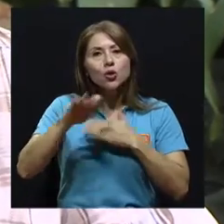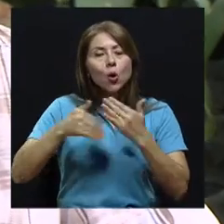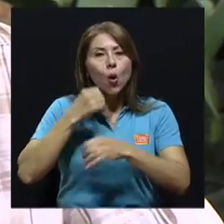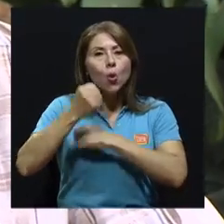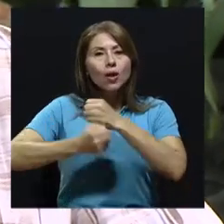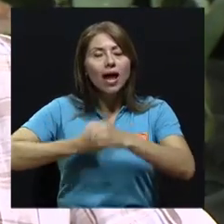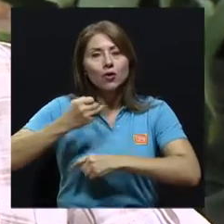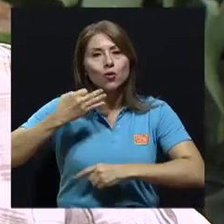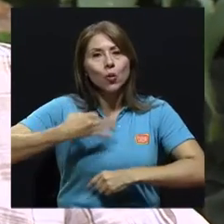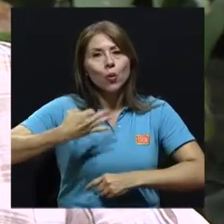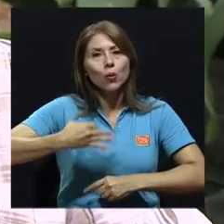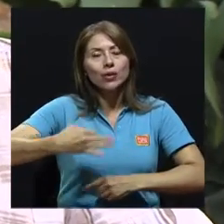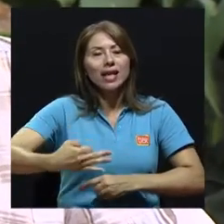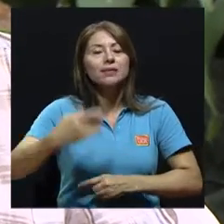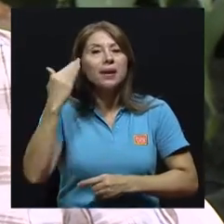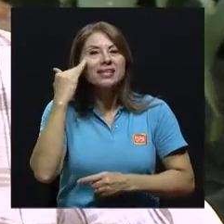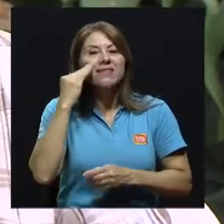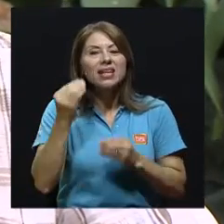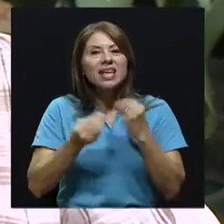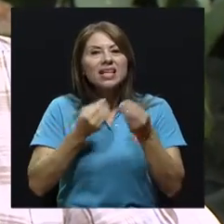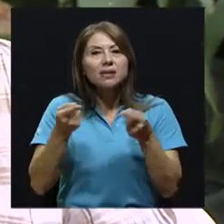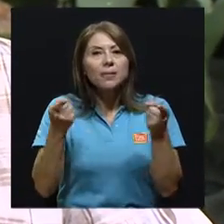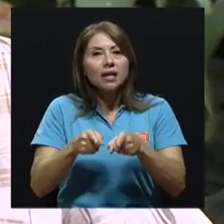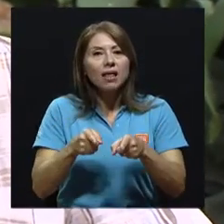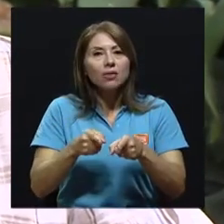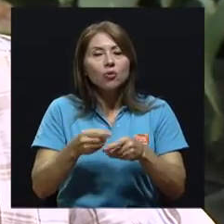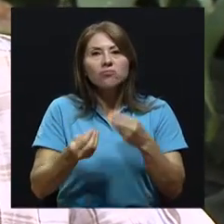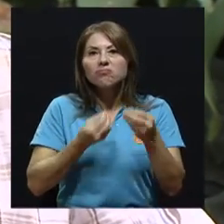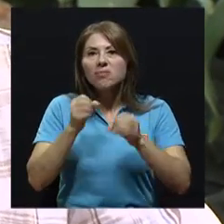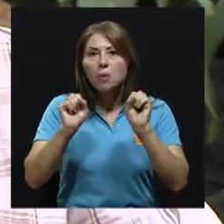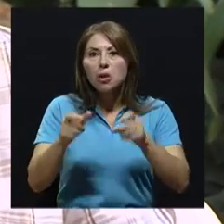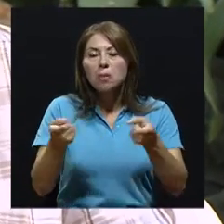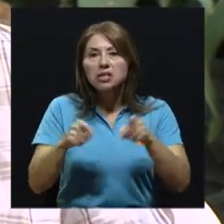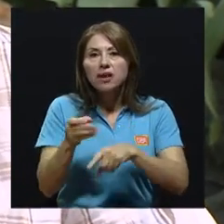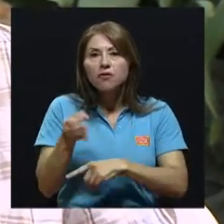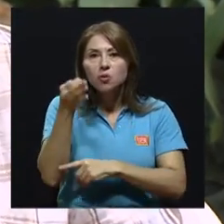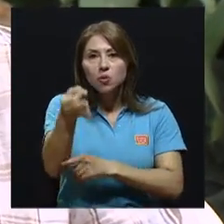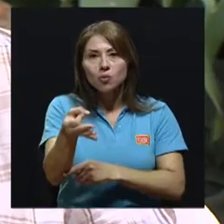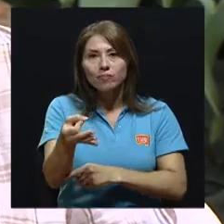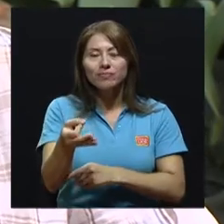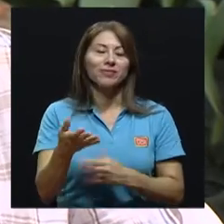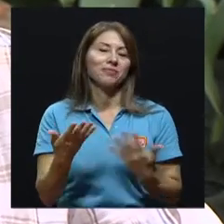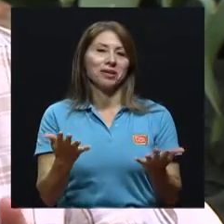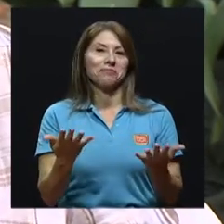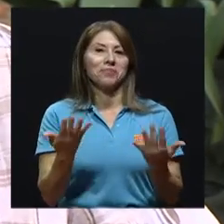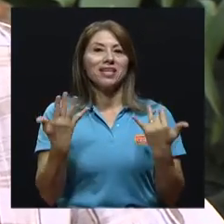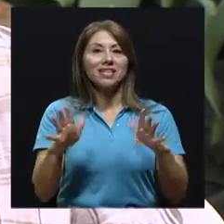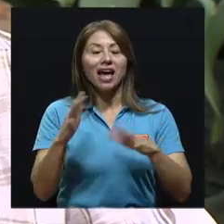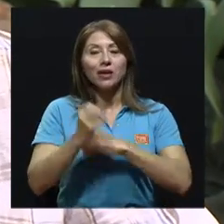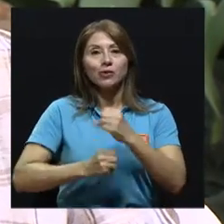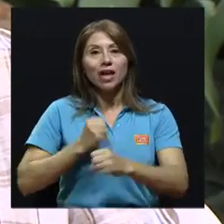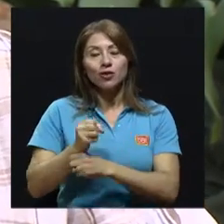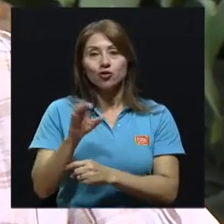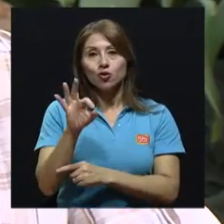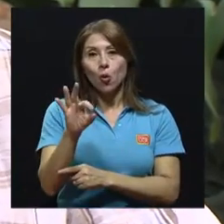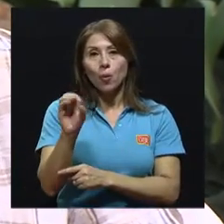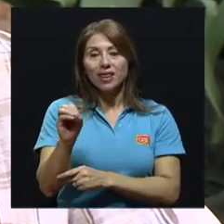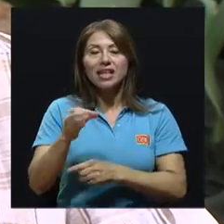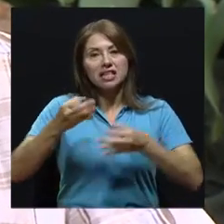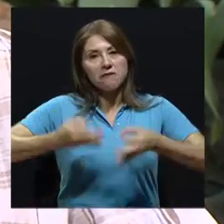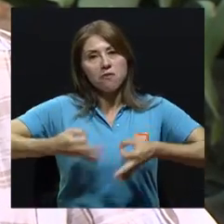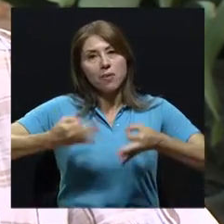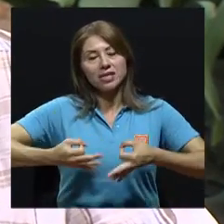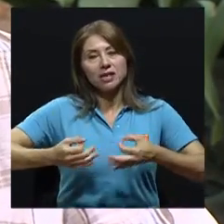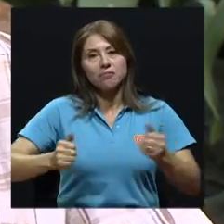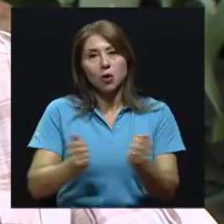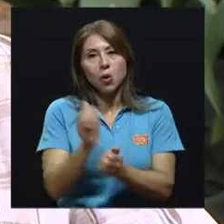para saber qué está pasando y para saber qué podría pasar a futuro. Y bueno, ya en los años 90 se formaliza un poco esa situación, ya con